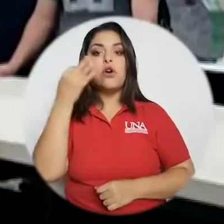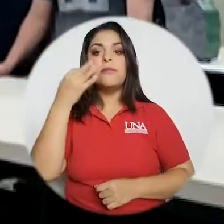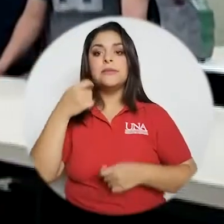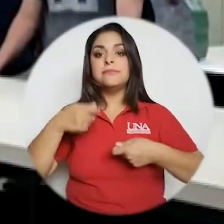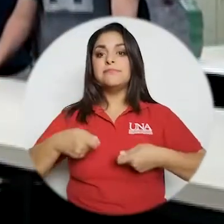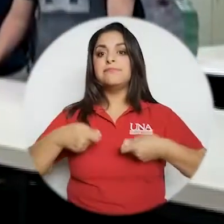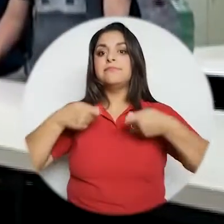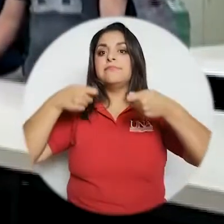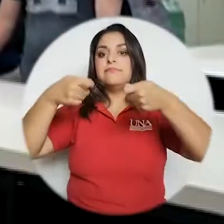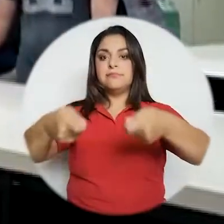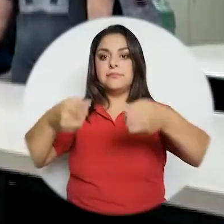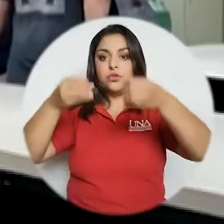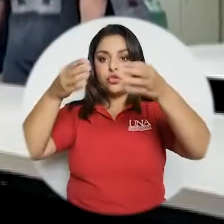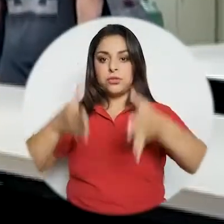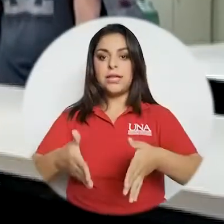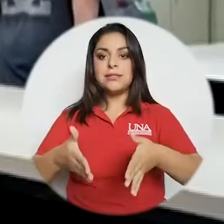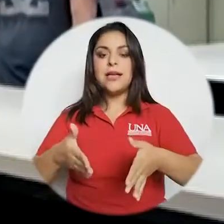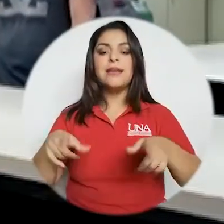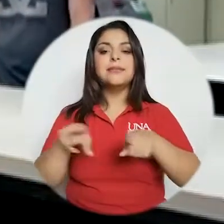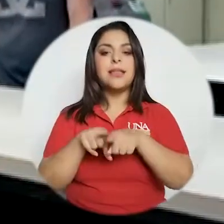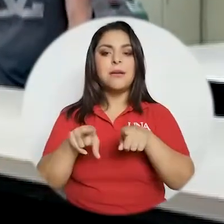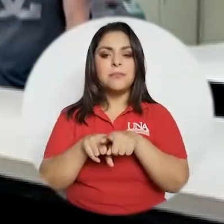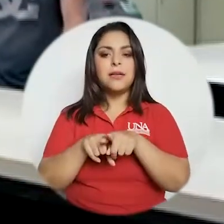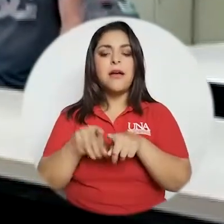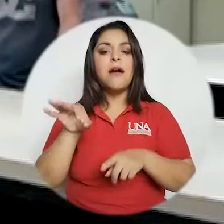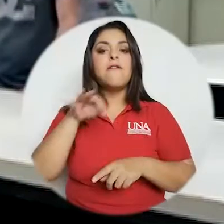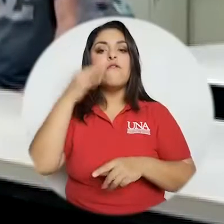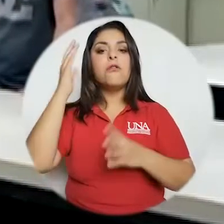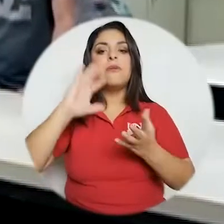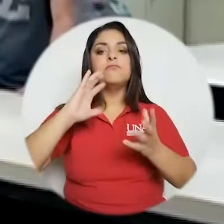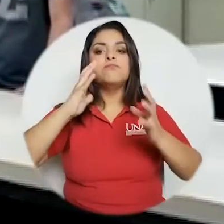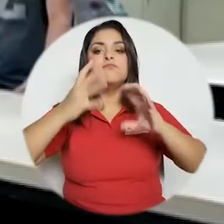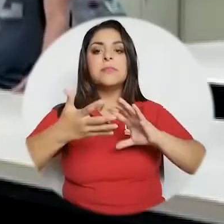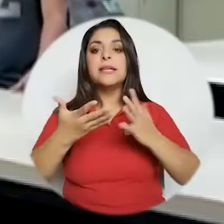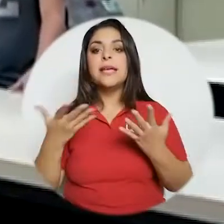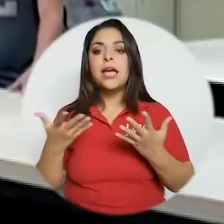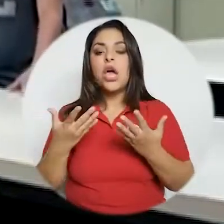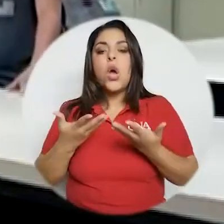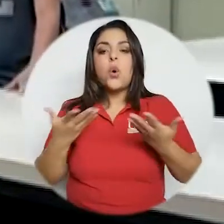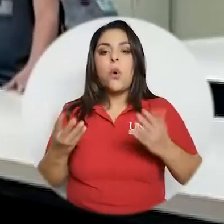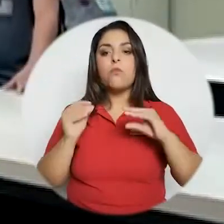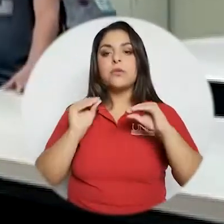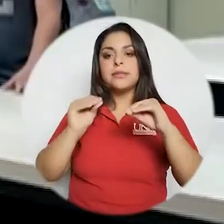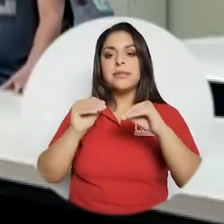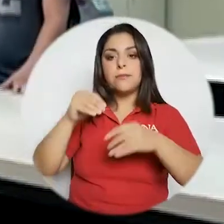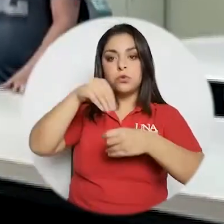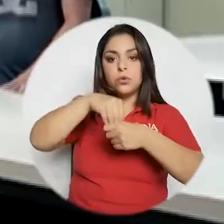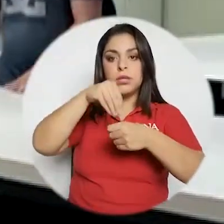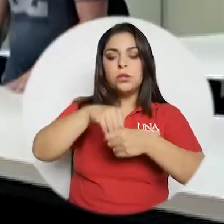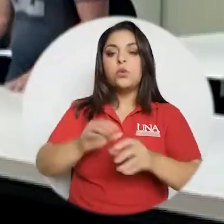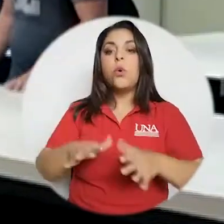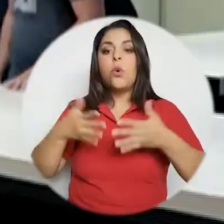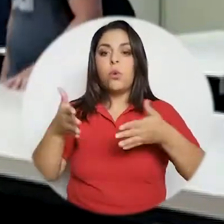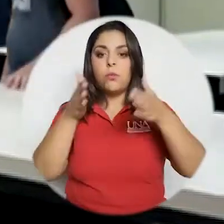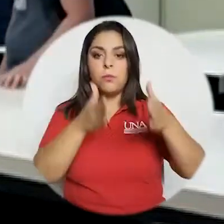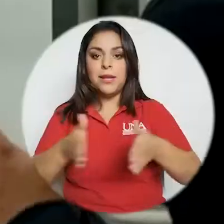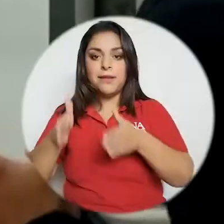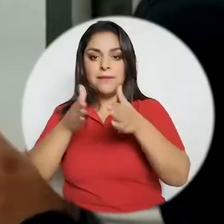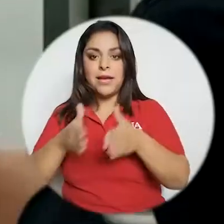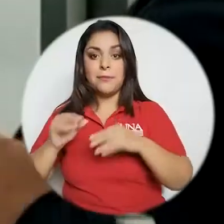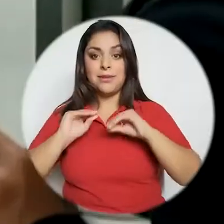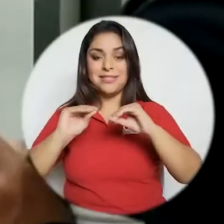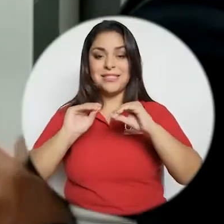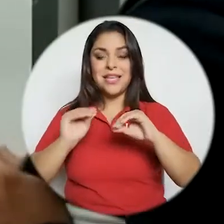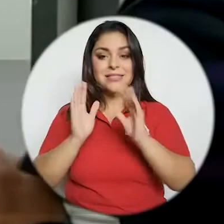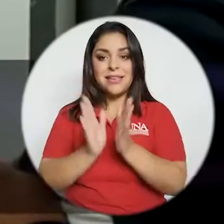las formas de entrega de la docencia sino también nos han transformado la forma en la cual generamos los contenidos planificamos los